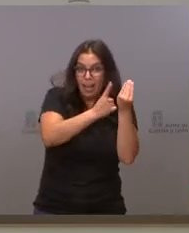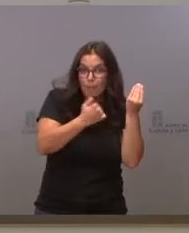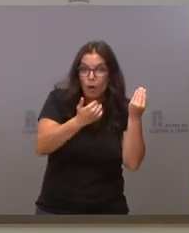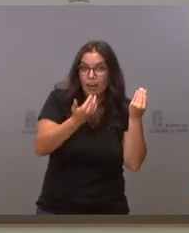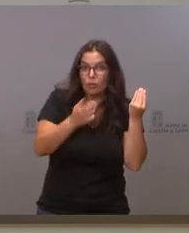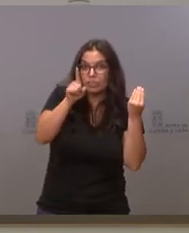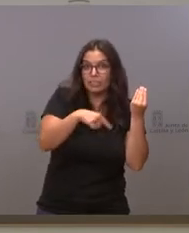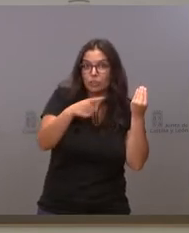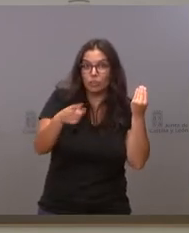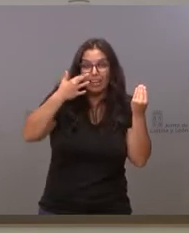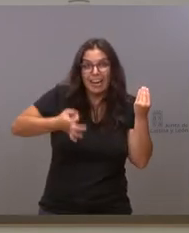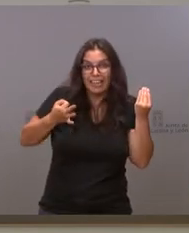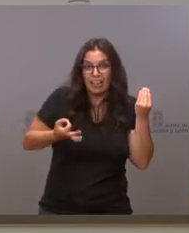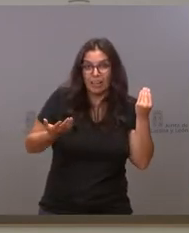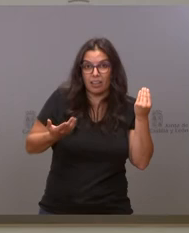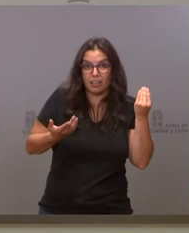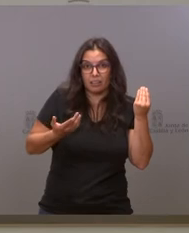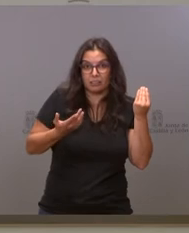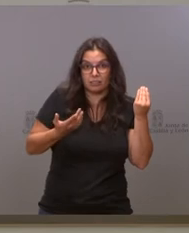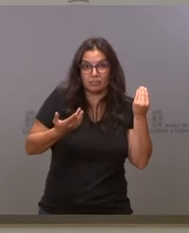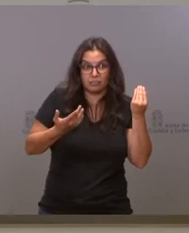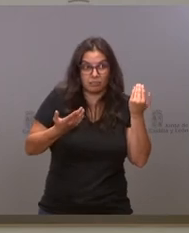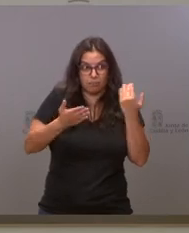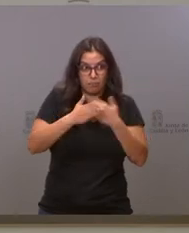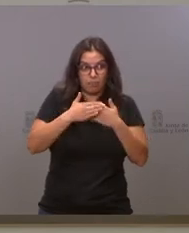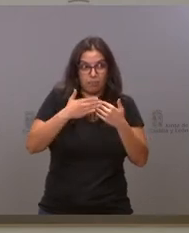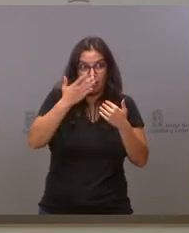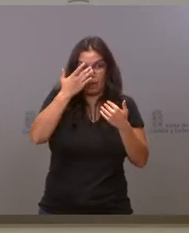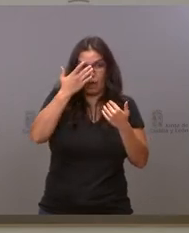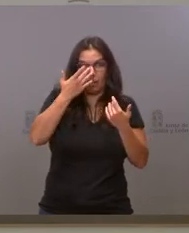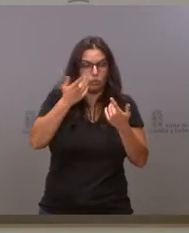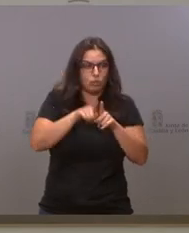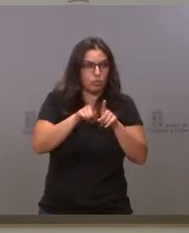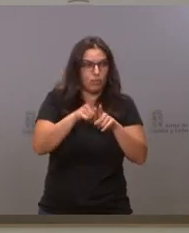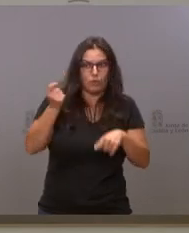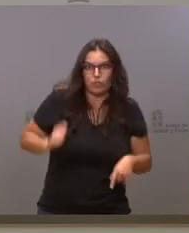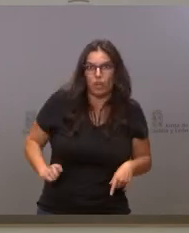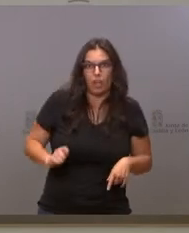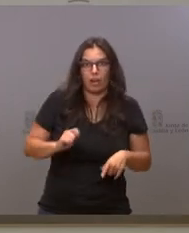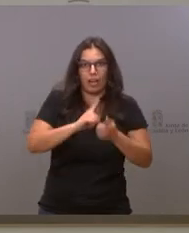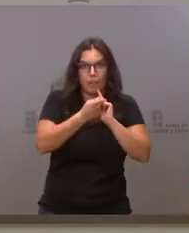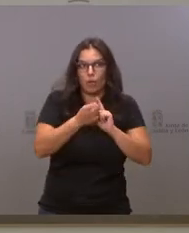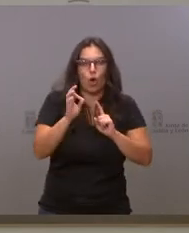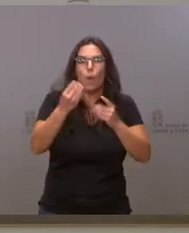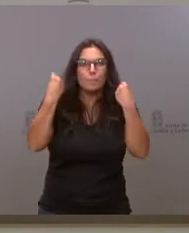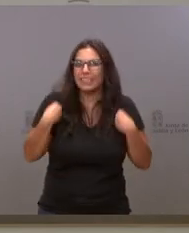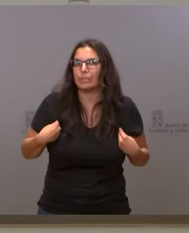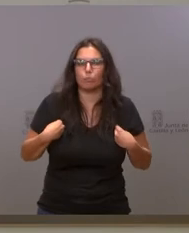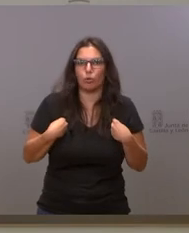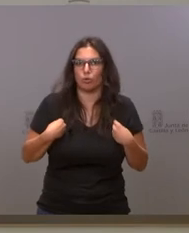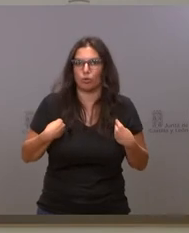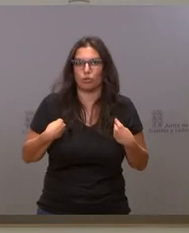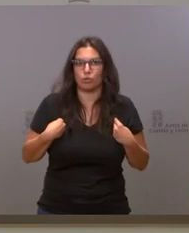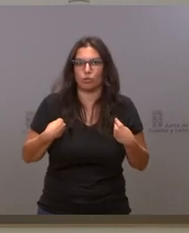real de cara al ciudadano, de cara al facultativo, al sanitario? ¿O es exactamente el mismo plan que